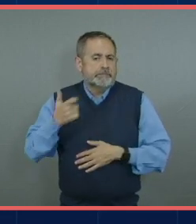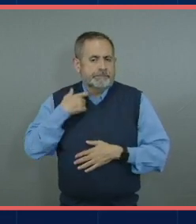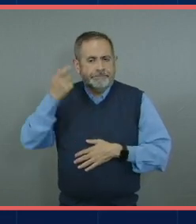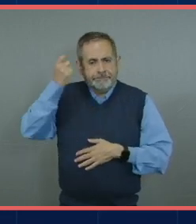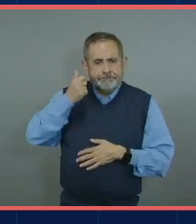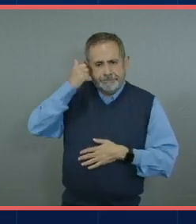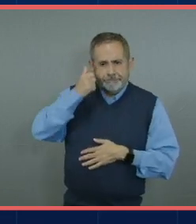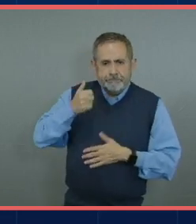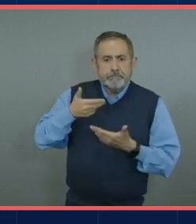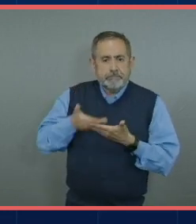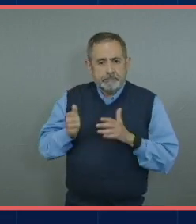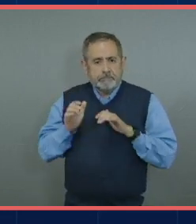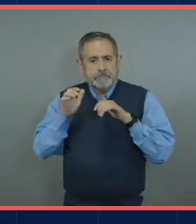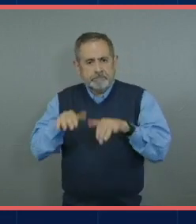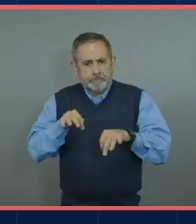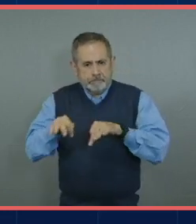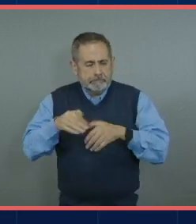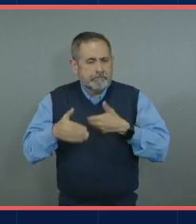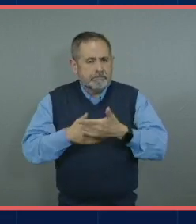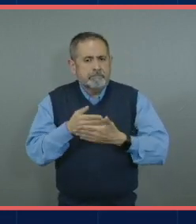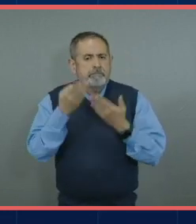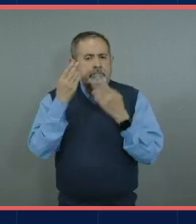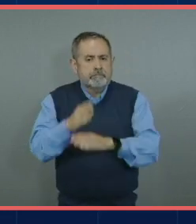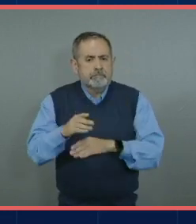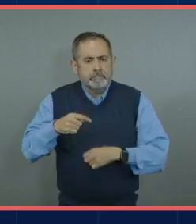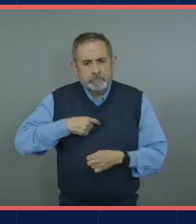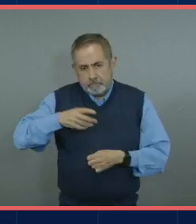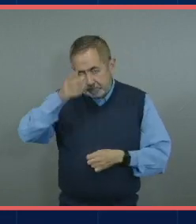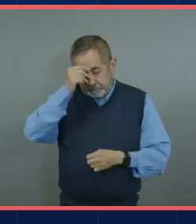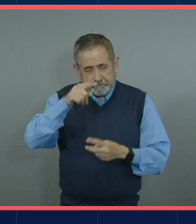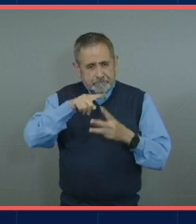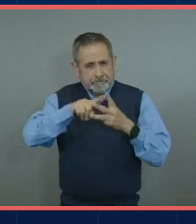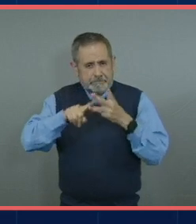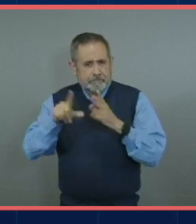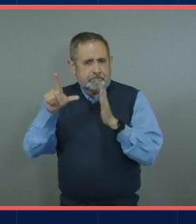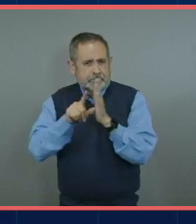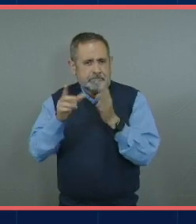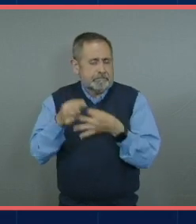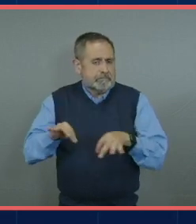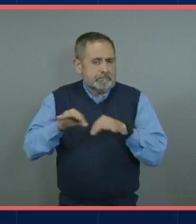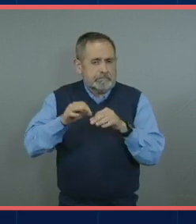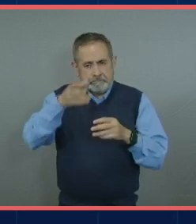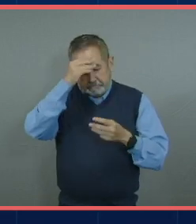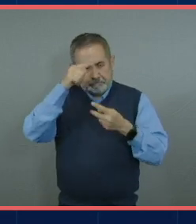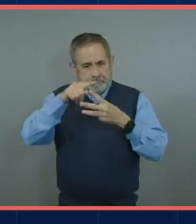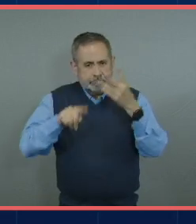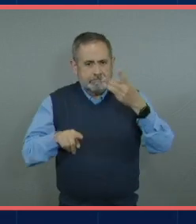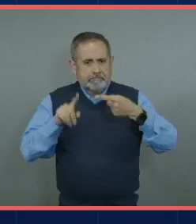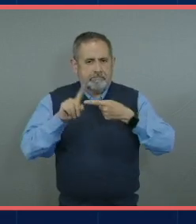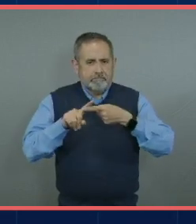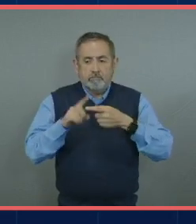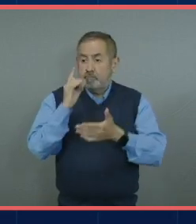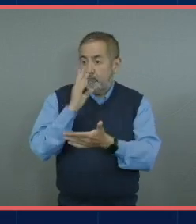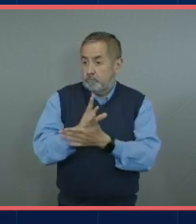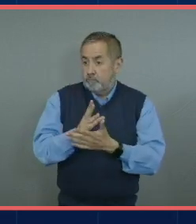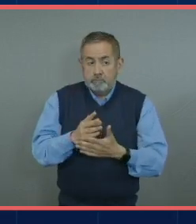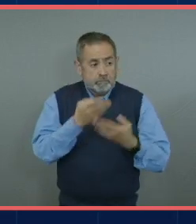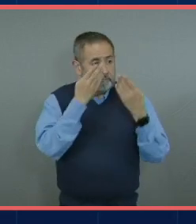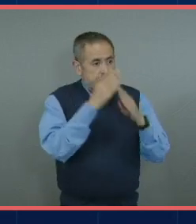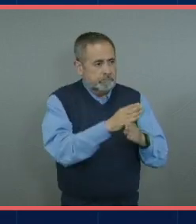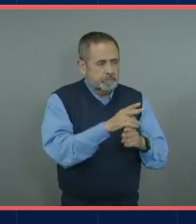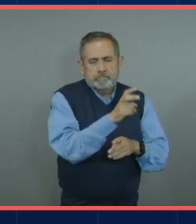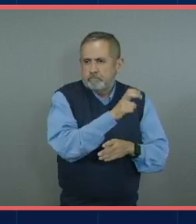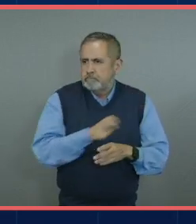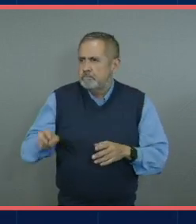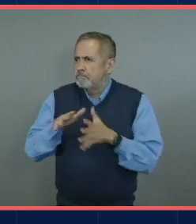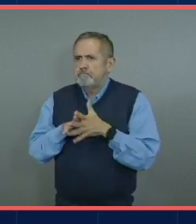actualmente colaborador del banco, he aprendido tres lecciones importantes, y creo que al final, no solo aplican en el banco, sino en el mercado laboral en general.